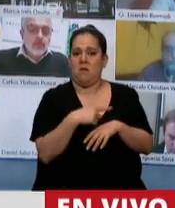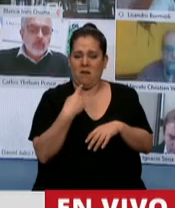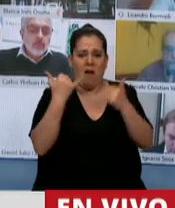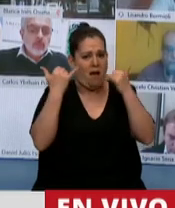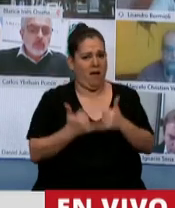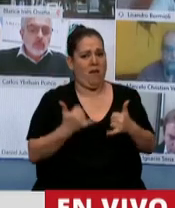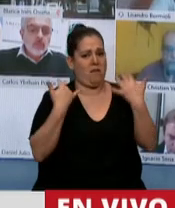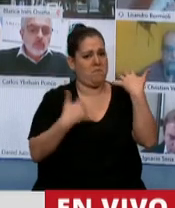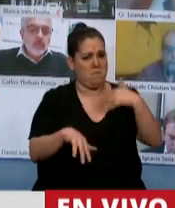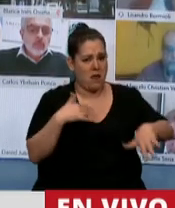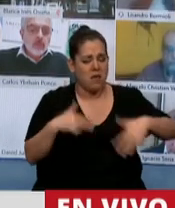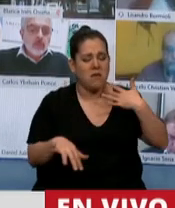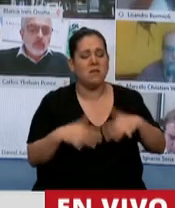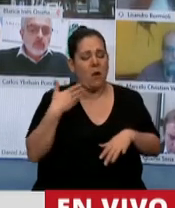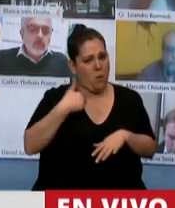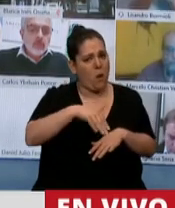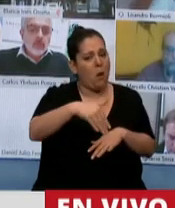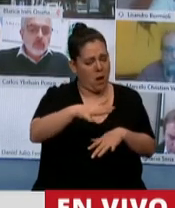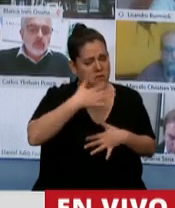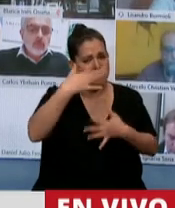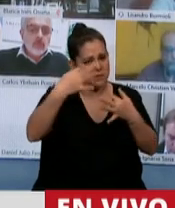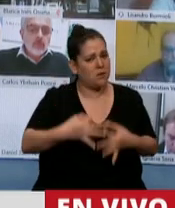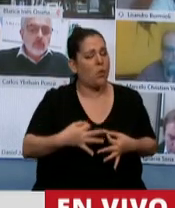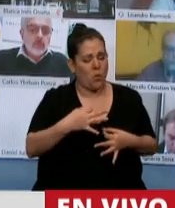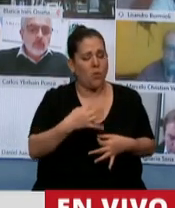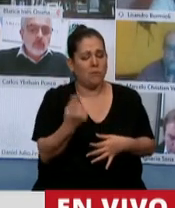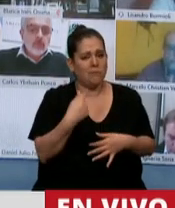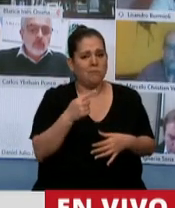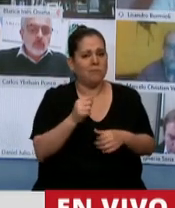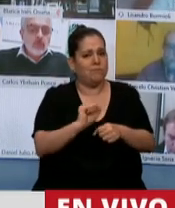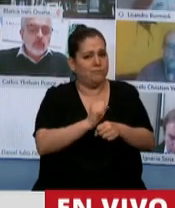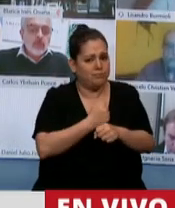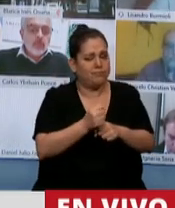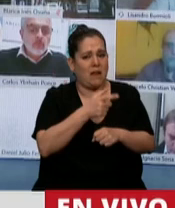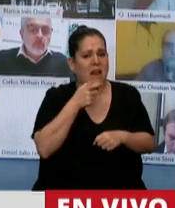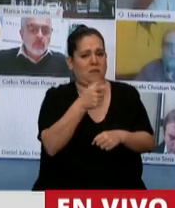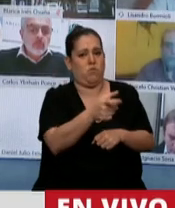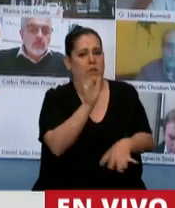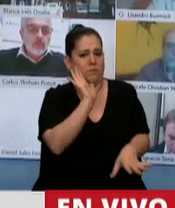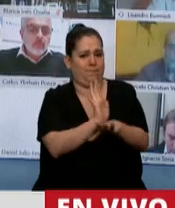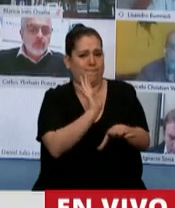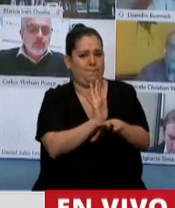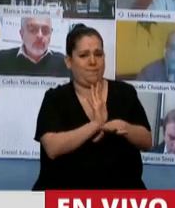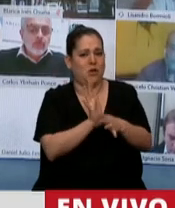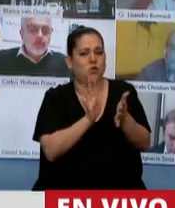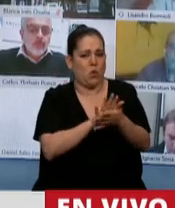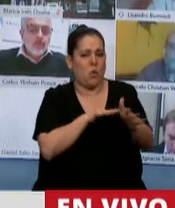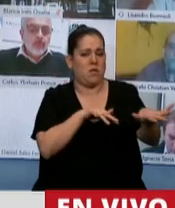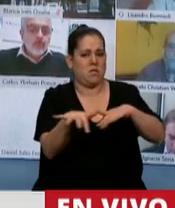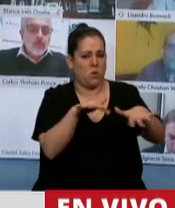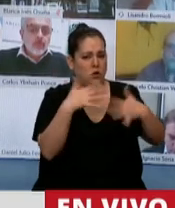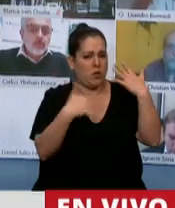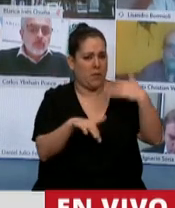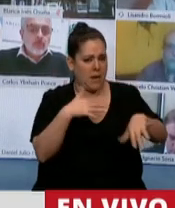emergencia y vamos a dar por supuesto una respuesta en el marco de esa situación de